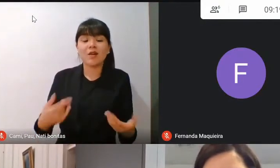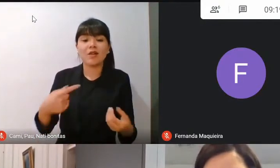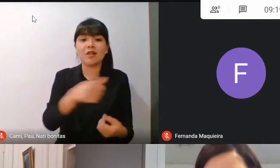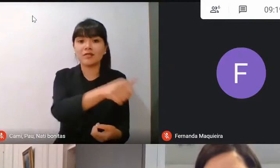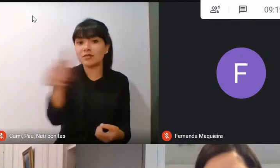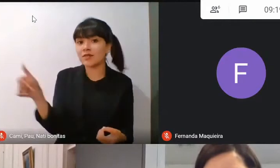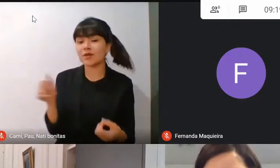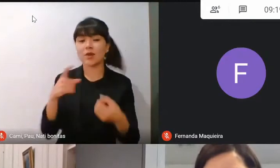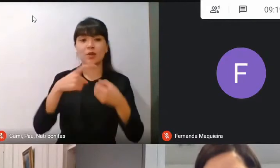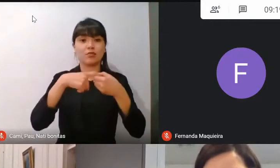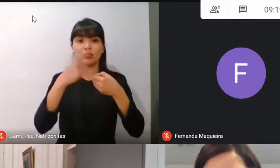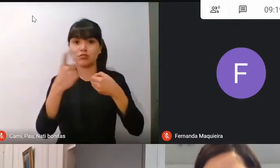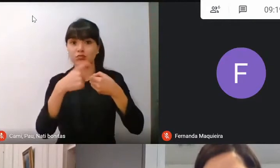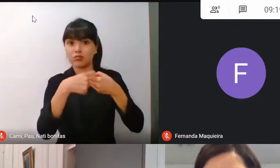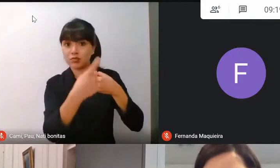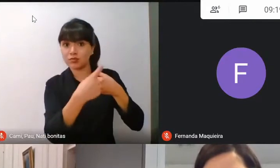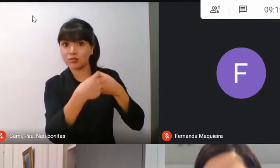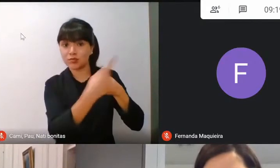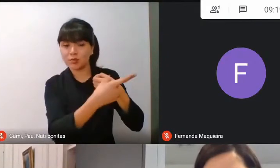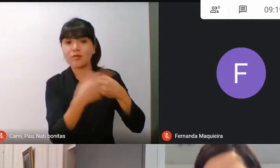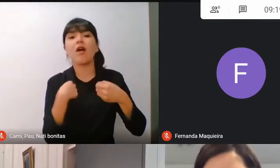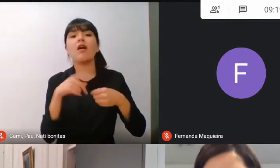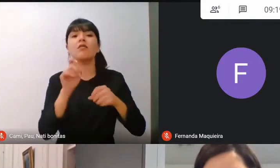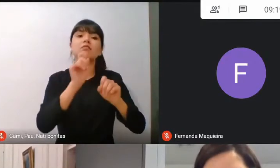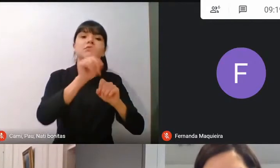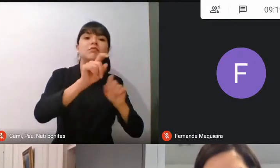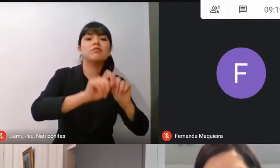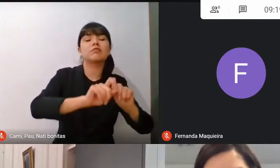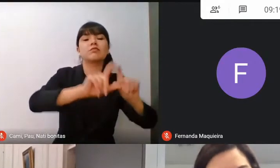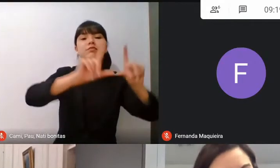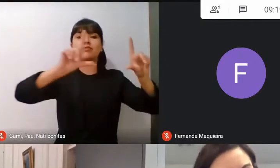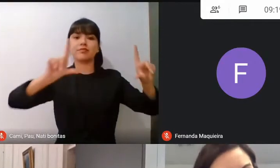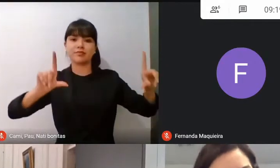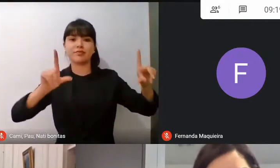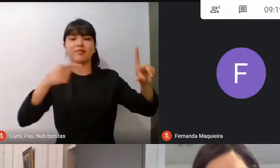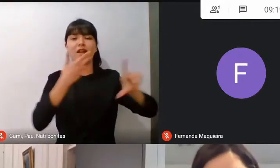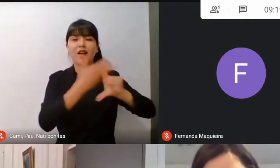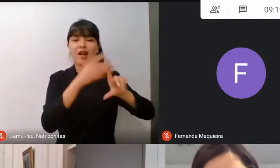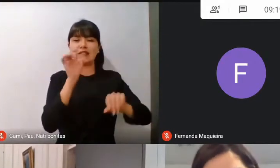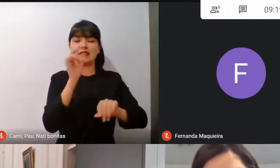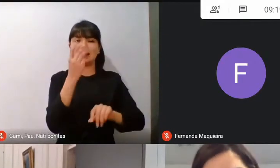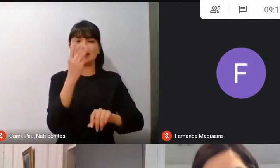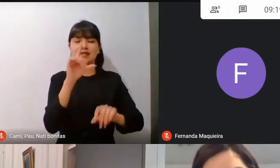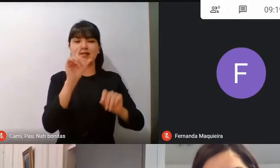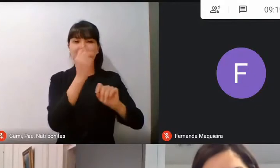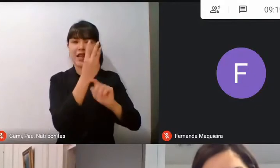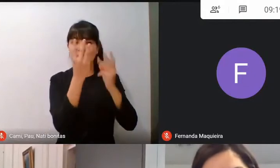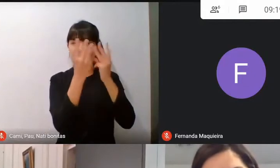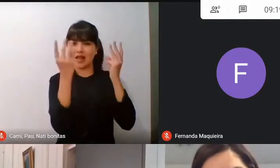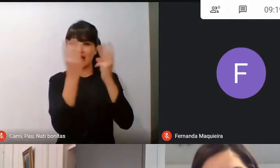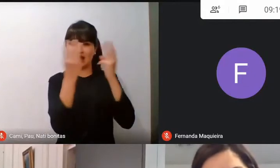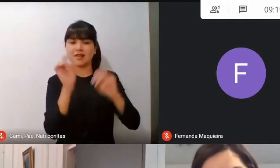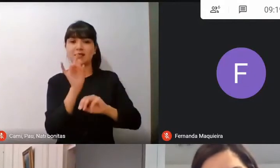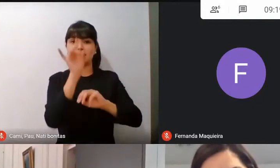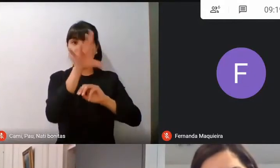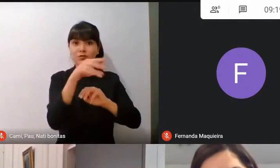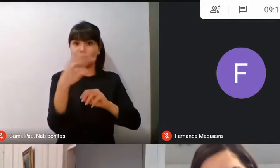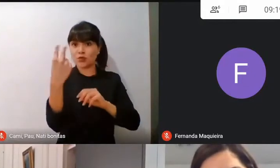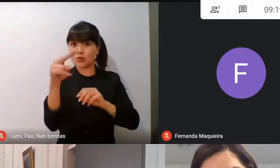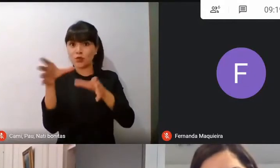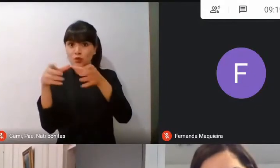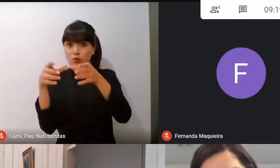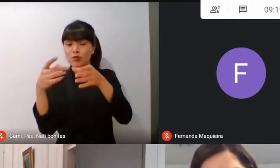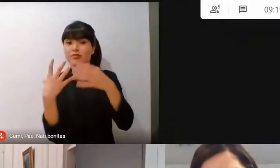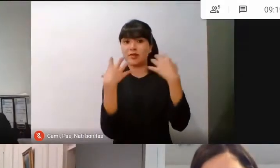página y toman el link cierto que les entregó el facilitador podrán ser visitados